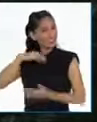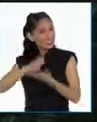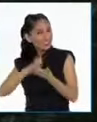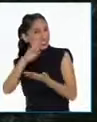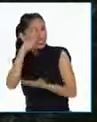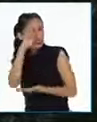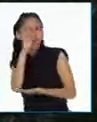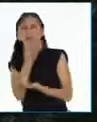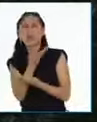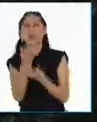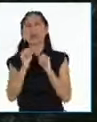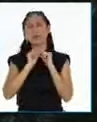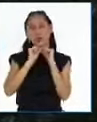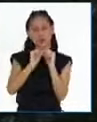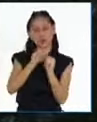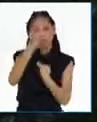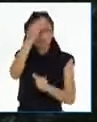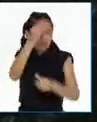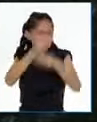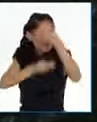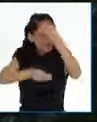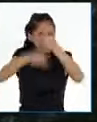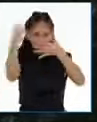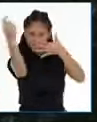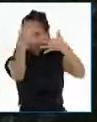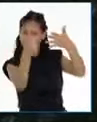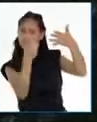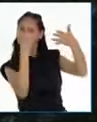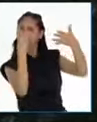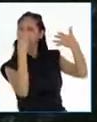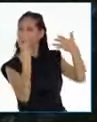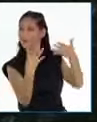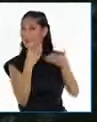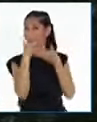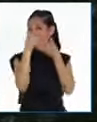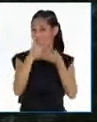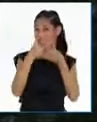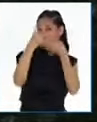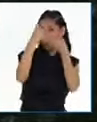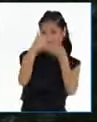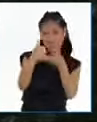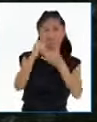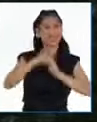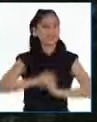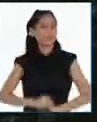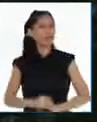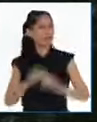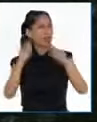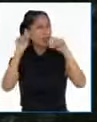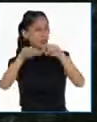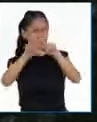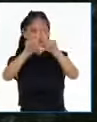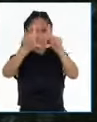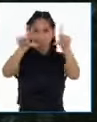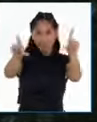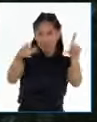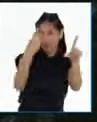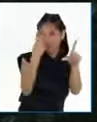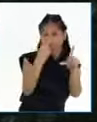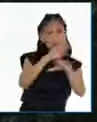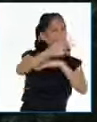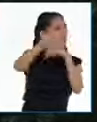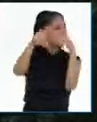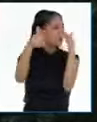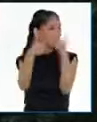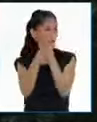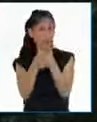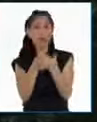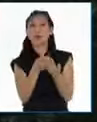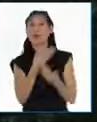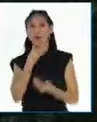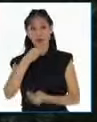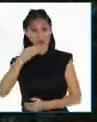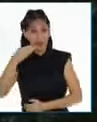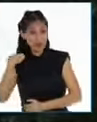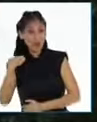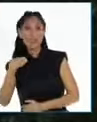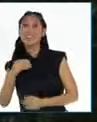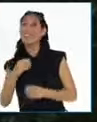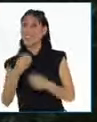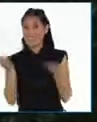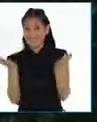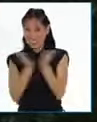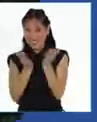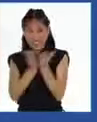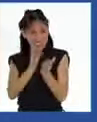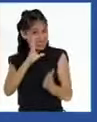seguir aprendiendo cosas nuevas, interesantes y útiles. Este programa es para todas las chicas y chicos de quinto y sexto de